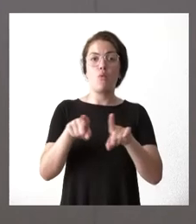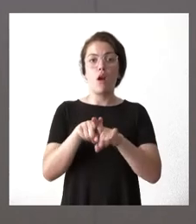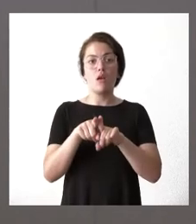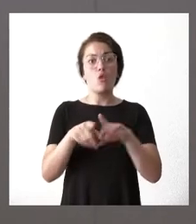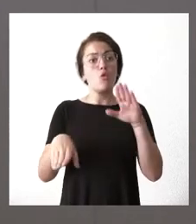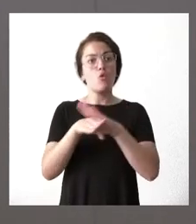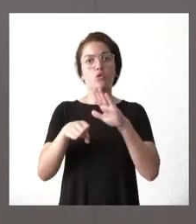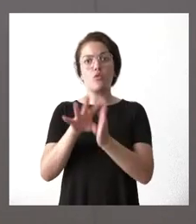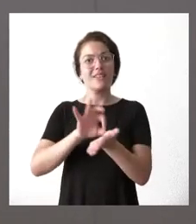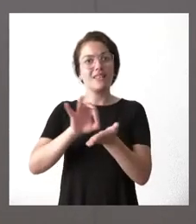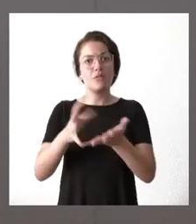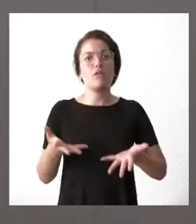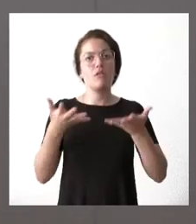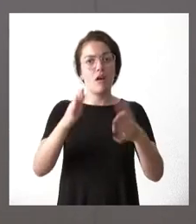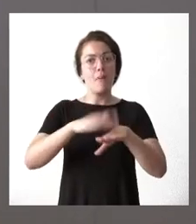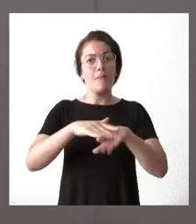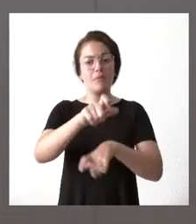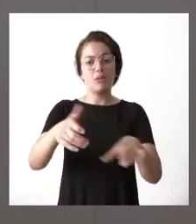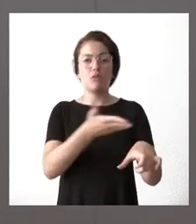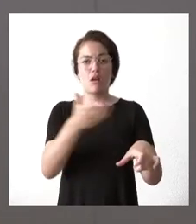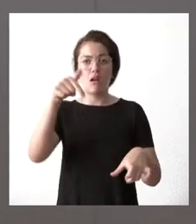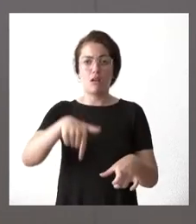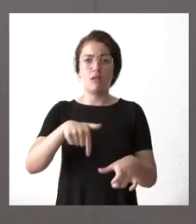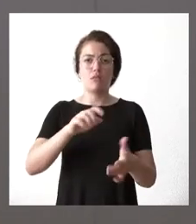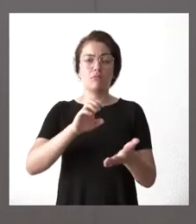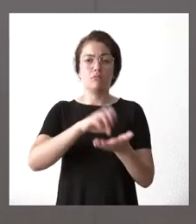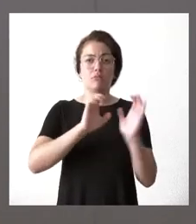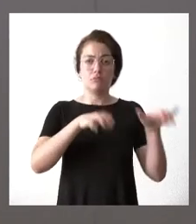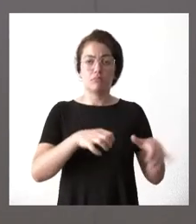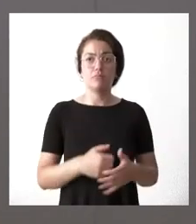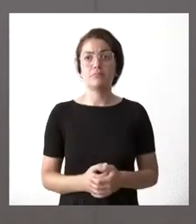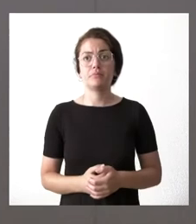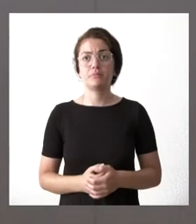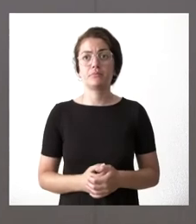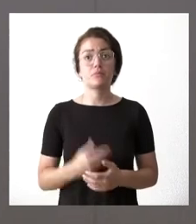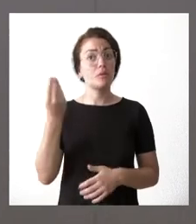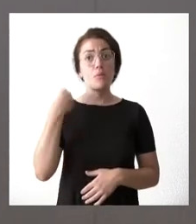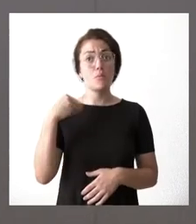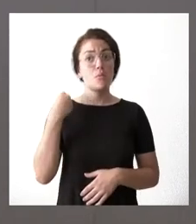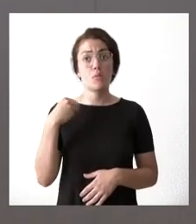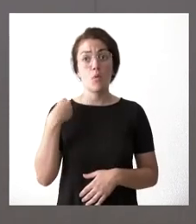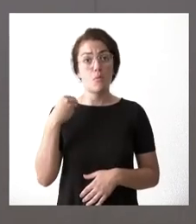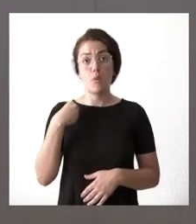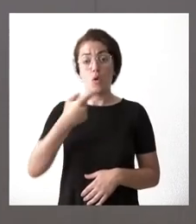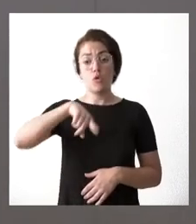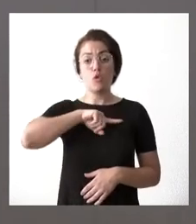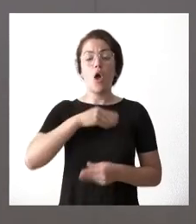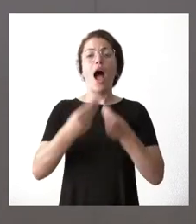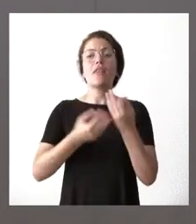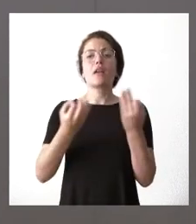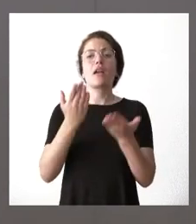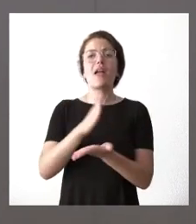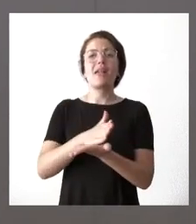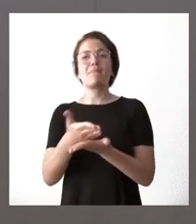ahora un buen servicio al conjunto de los ciudadanos de nuestra comunidad autónoma y en ese sentido es lo que ha sido siempre nuestra tarea de intermediación desde